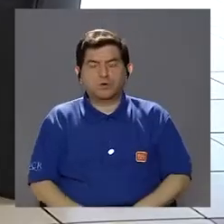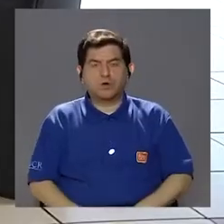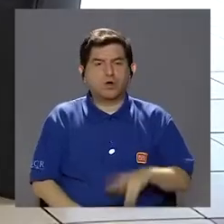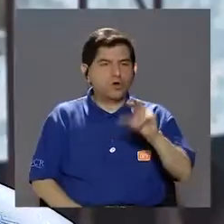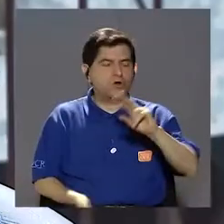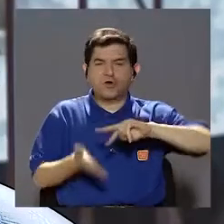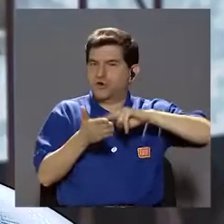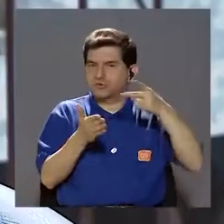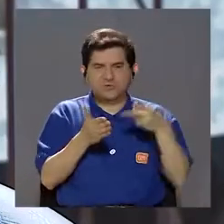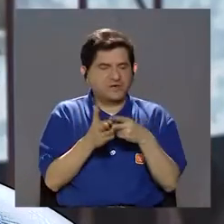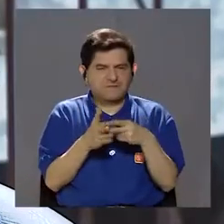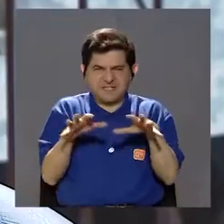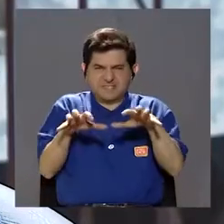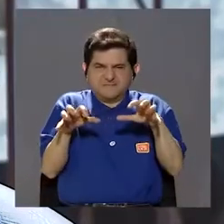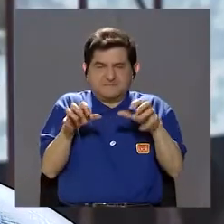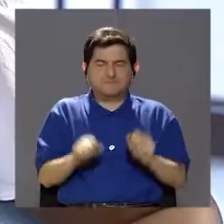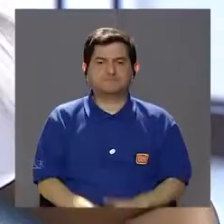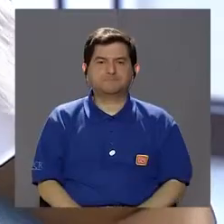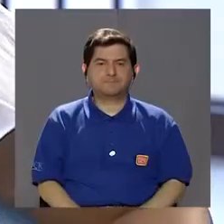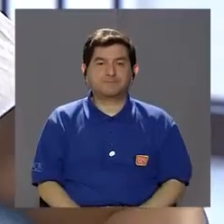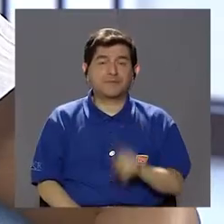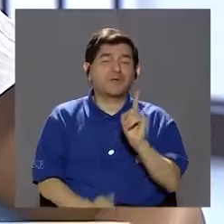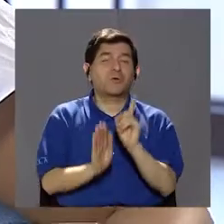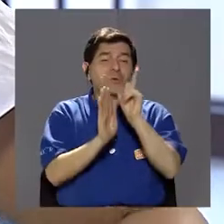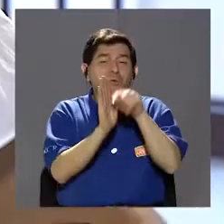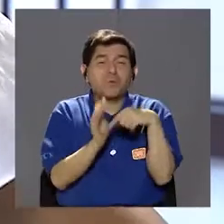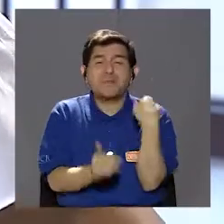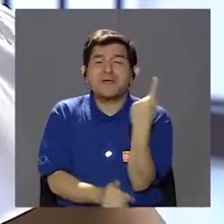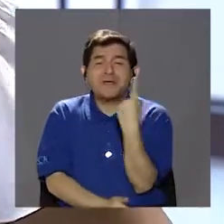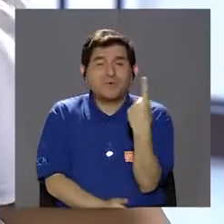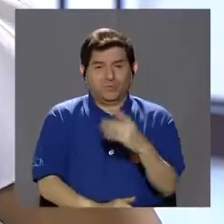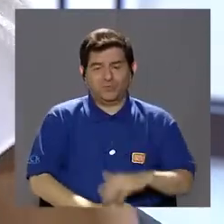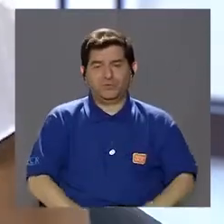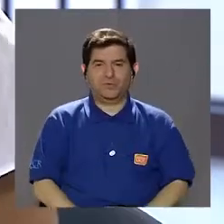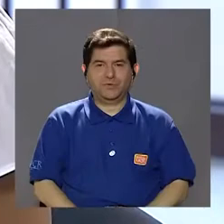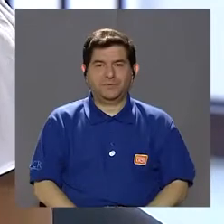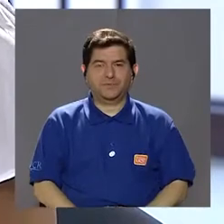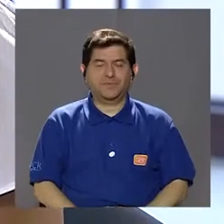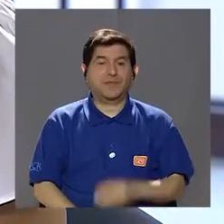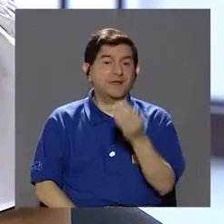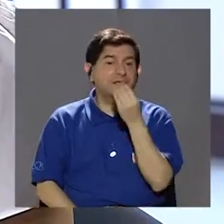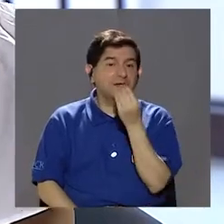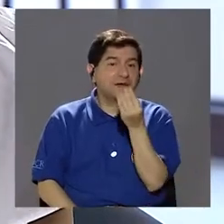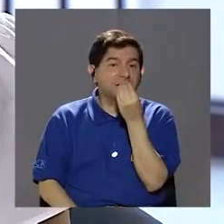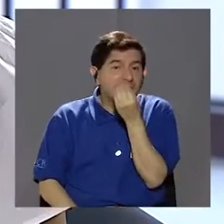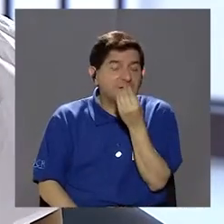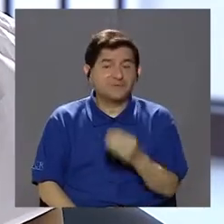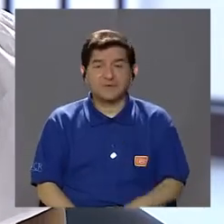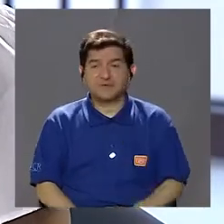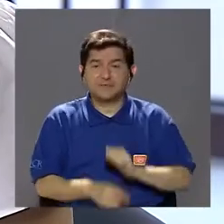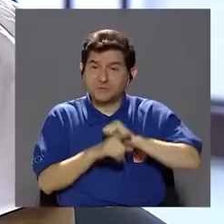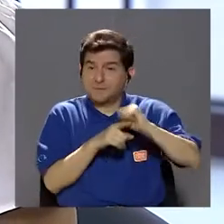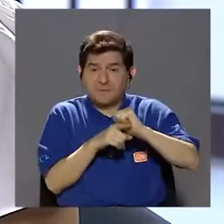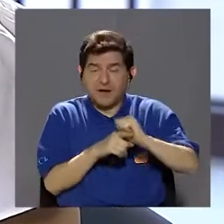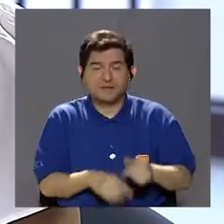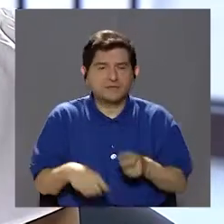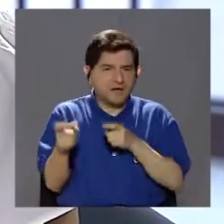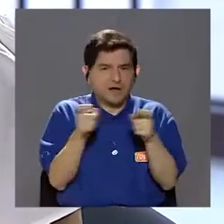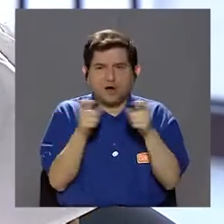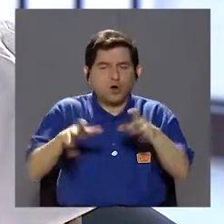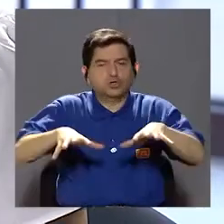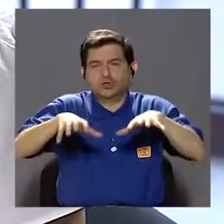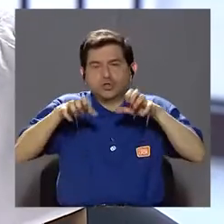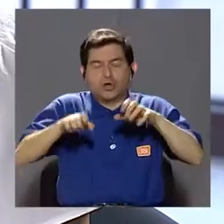tensa, no genere tensión. Ahora ya, nos queda un minutito, nada más, a nivel de prácticas de alimentación,